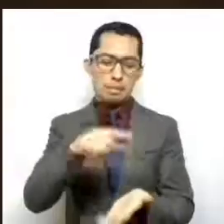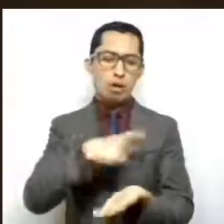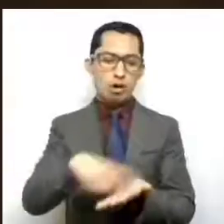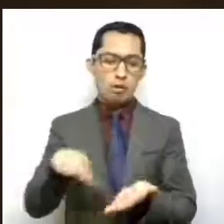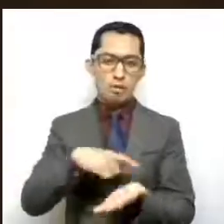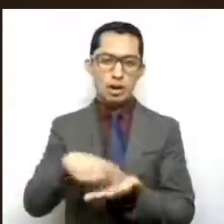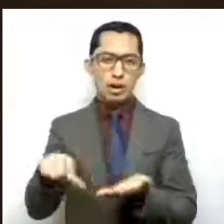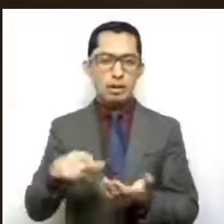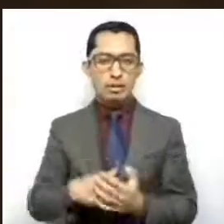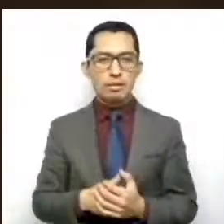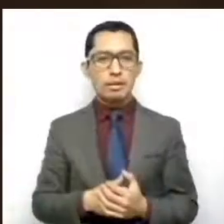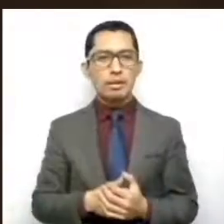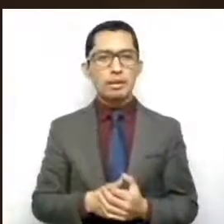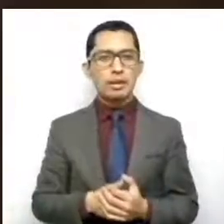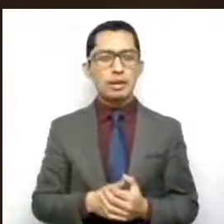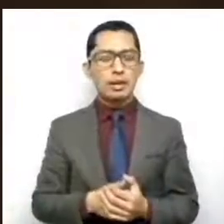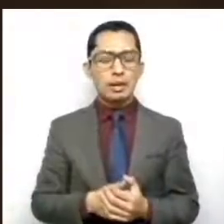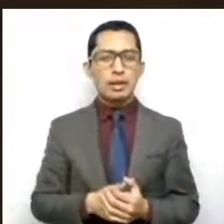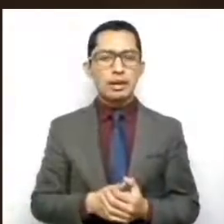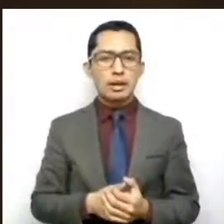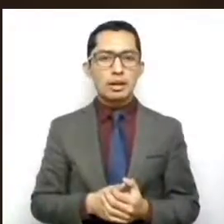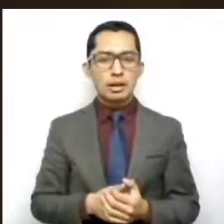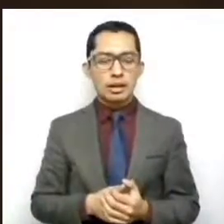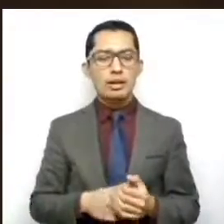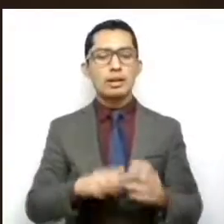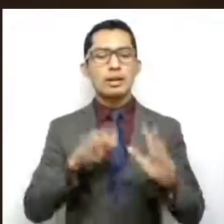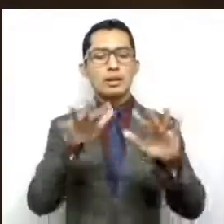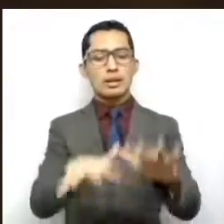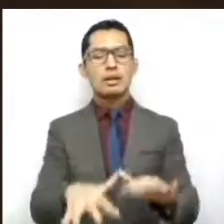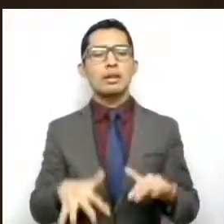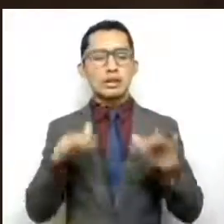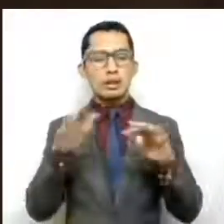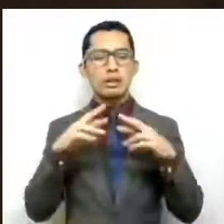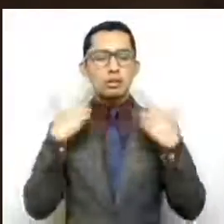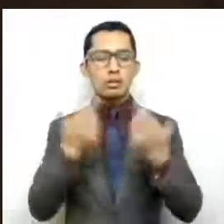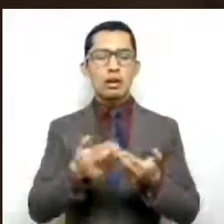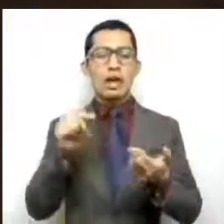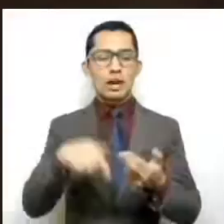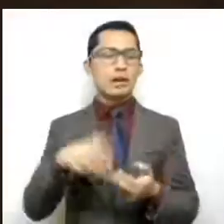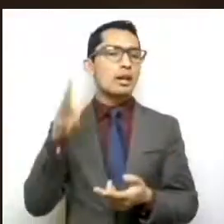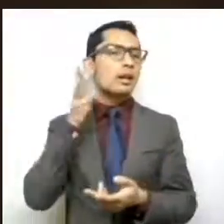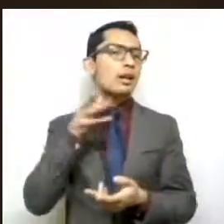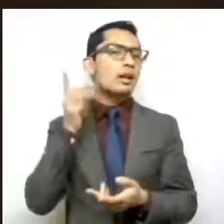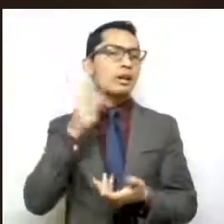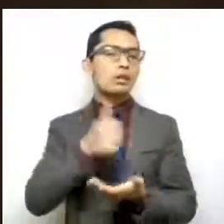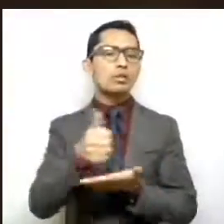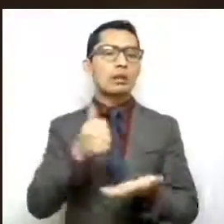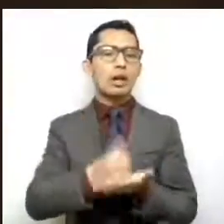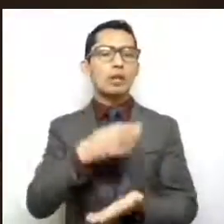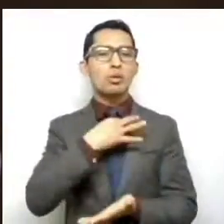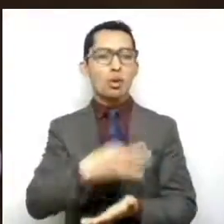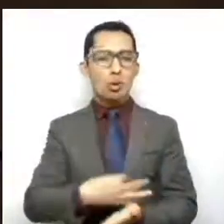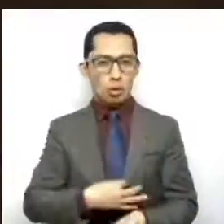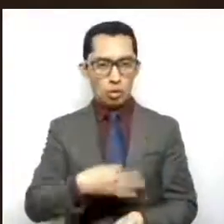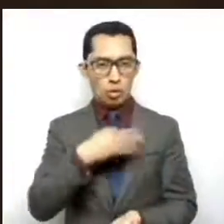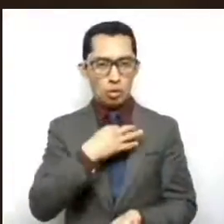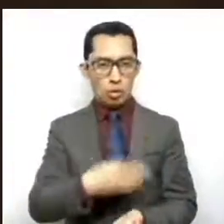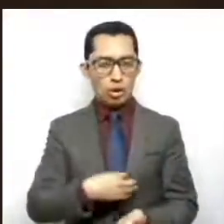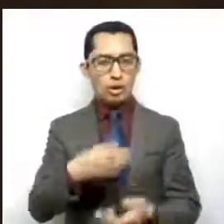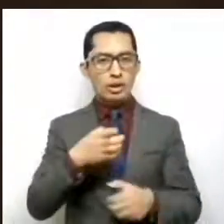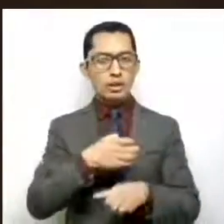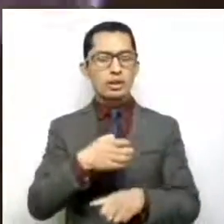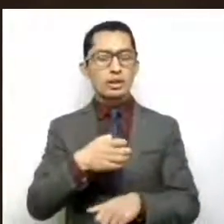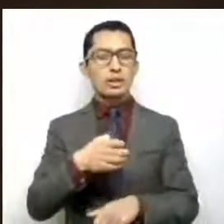salón de excepciones del Palacio del Poder Legislativo, en la ciudad de Toluca, del Estado de México,